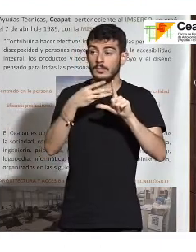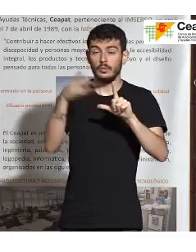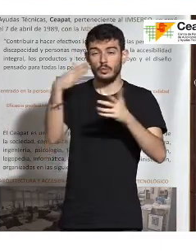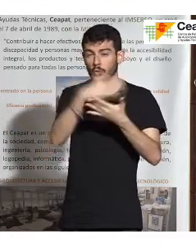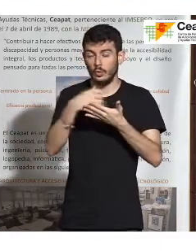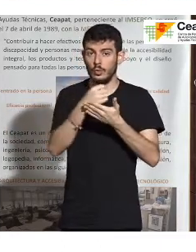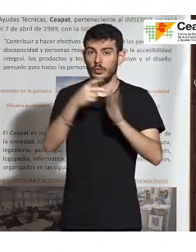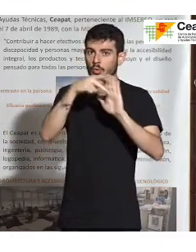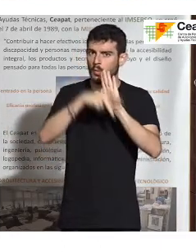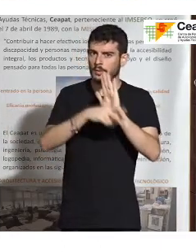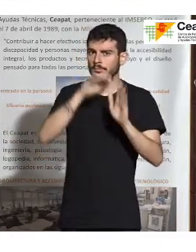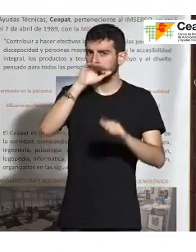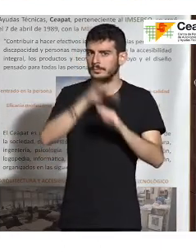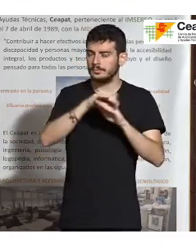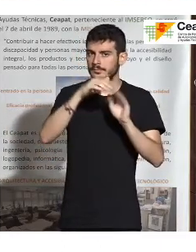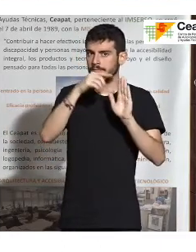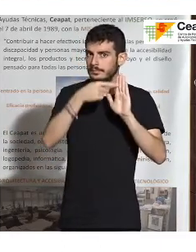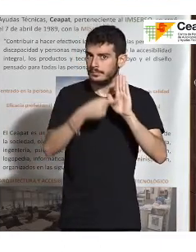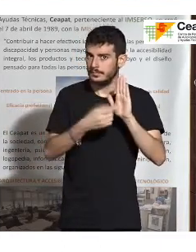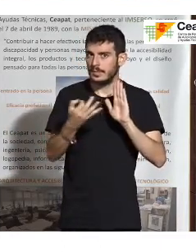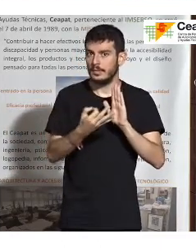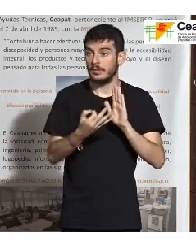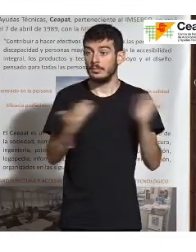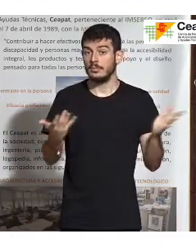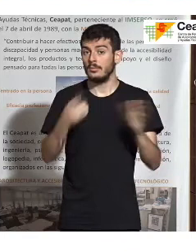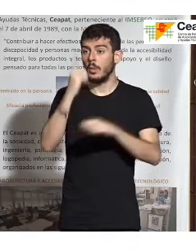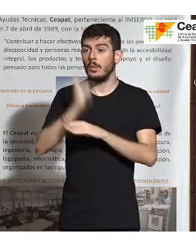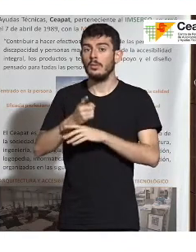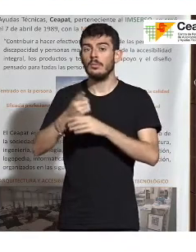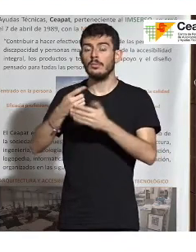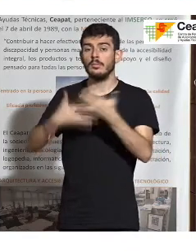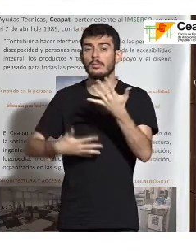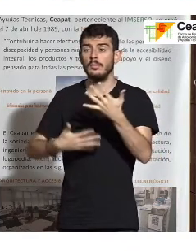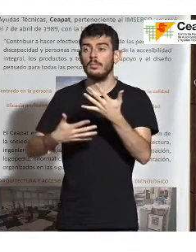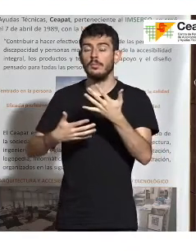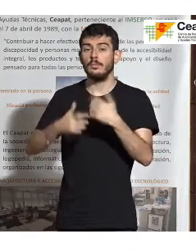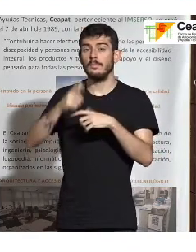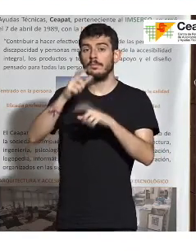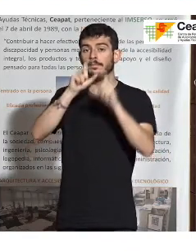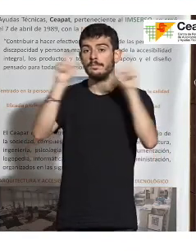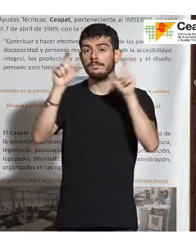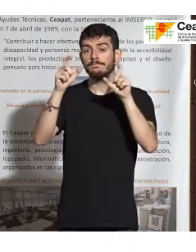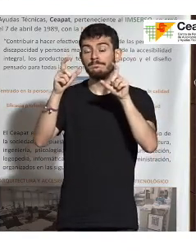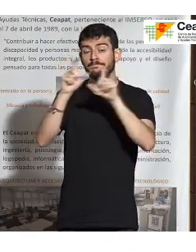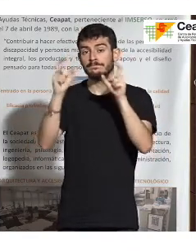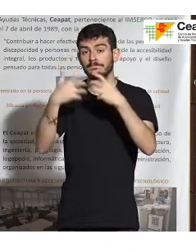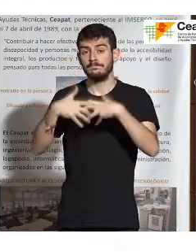Entonces, claro, ante esa obligatoriedad, los fabricantes dicen que tenemos que cumplir esas normas.